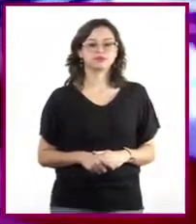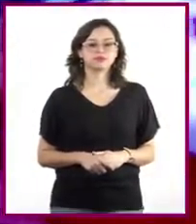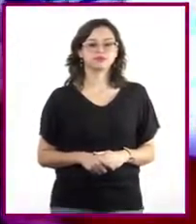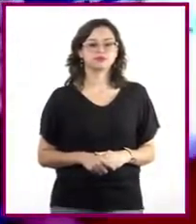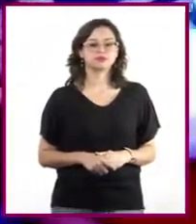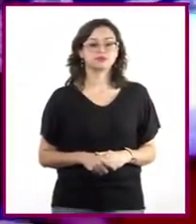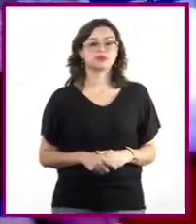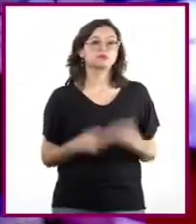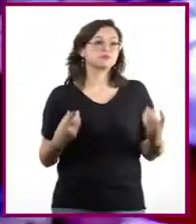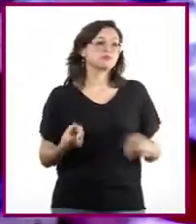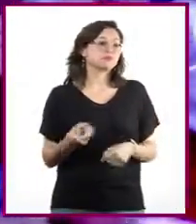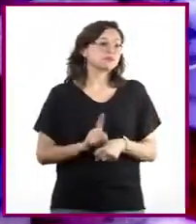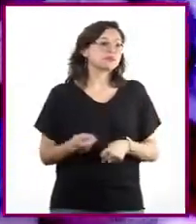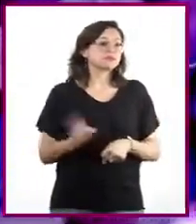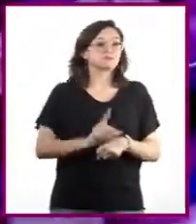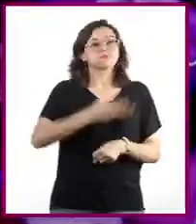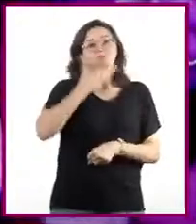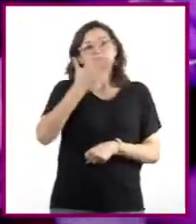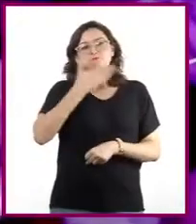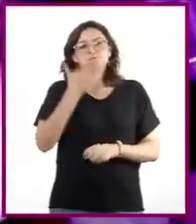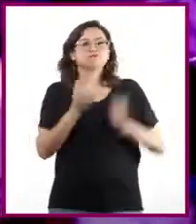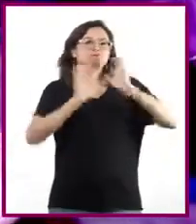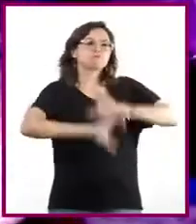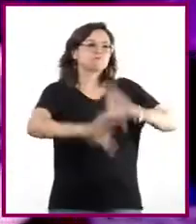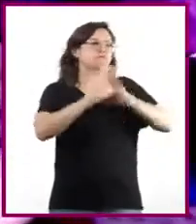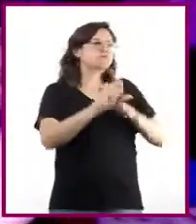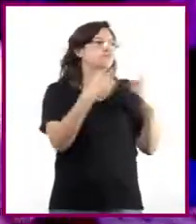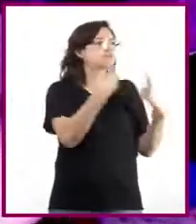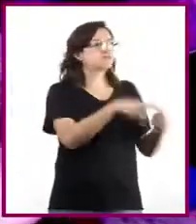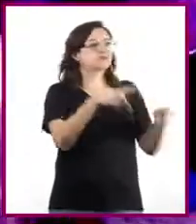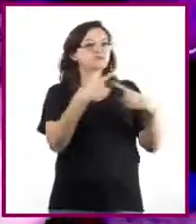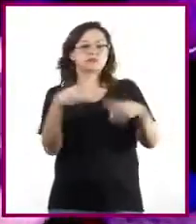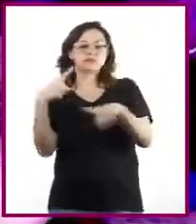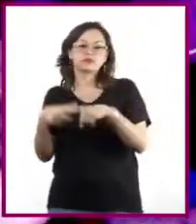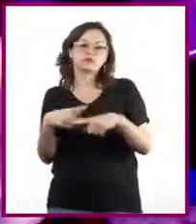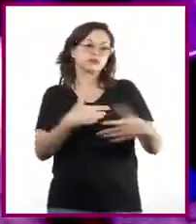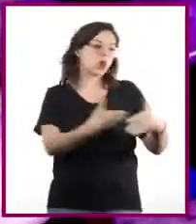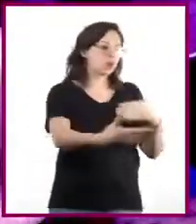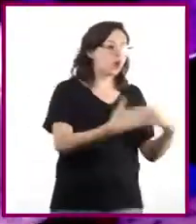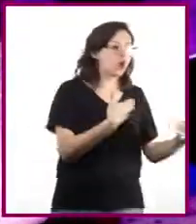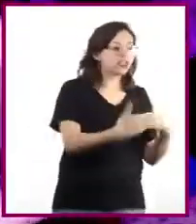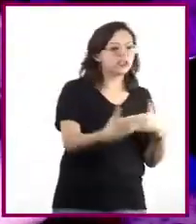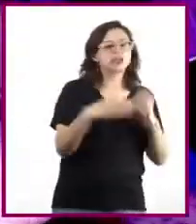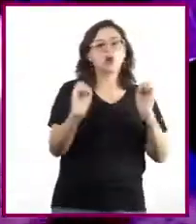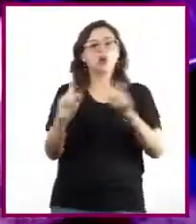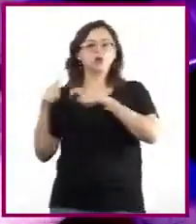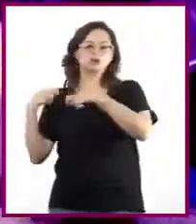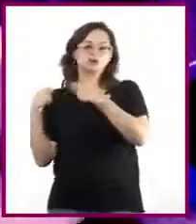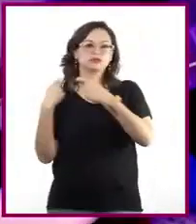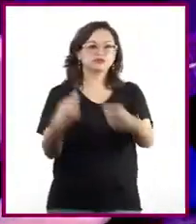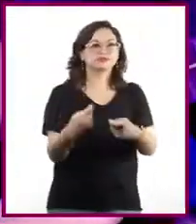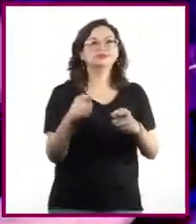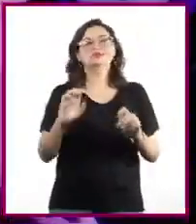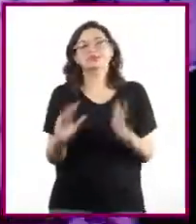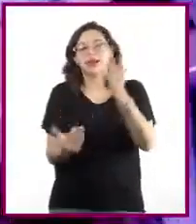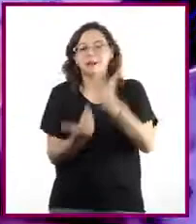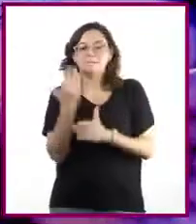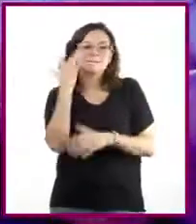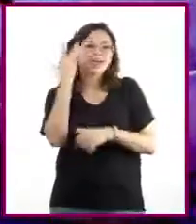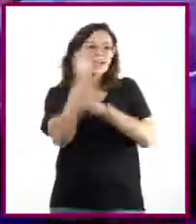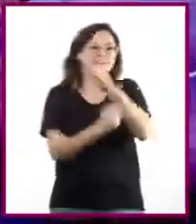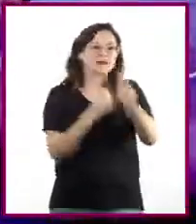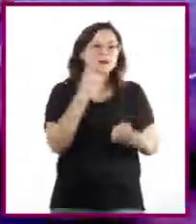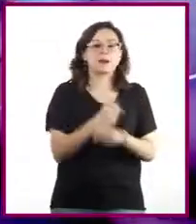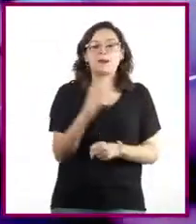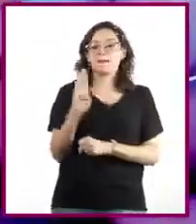En la vida cotidiana entonamos diversas canciones. Unas están de moda y otras son tradicionales como Las Mañanitas, La